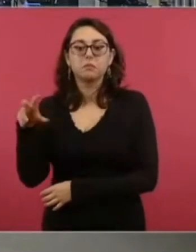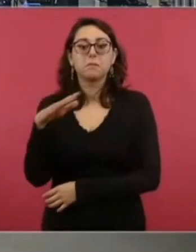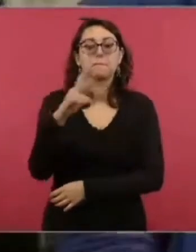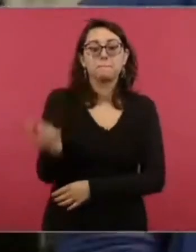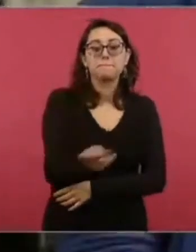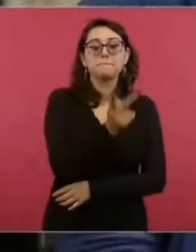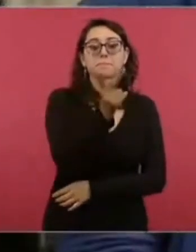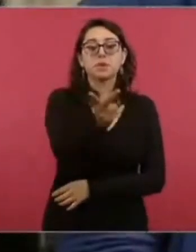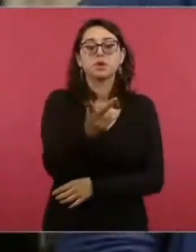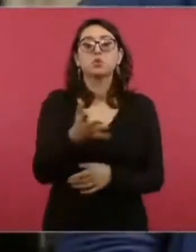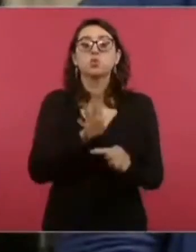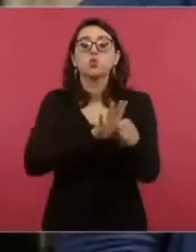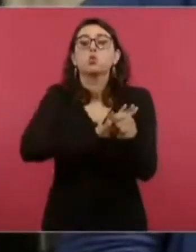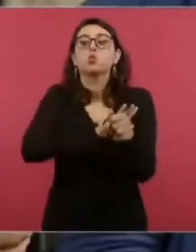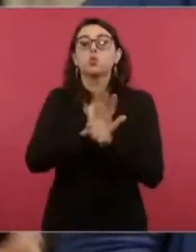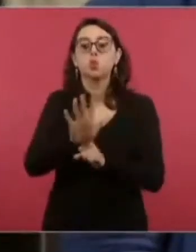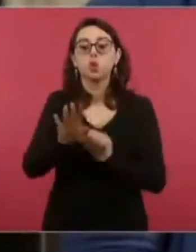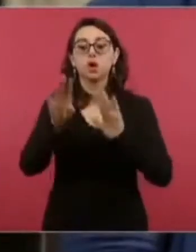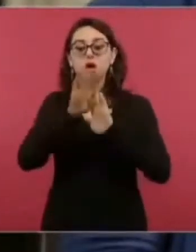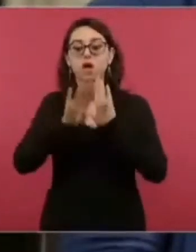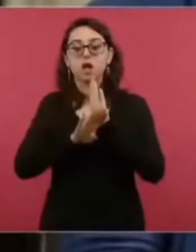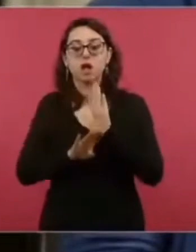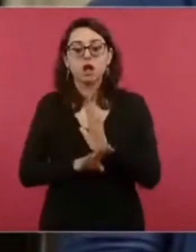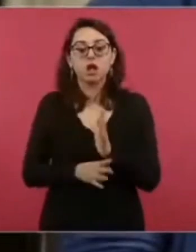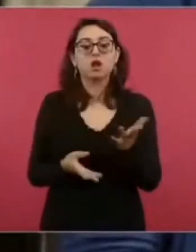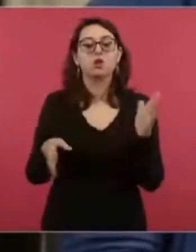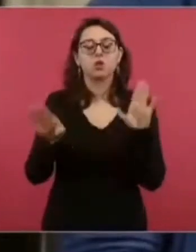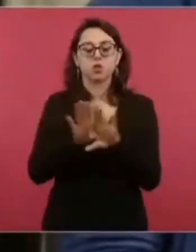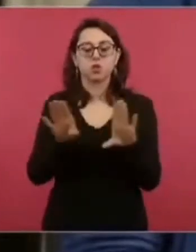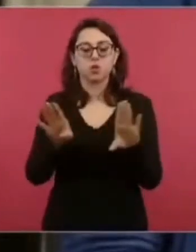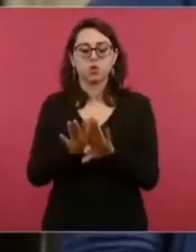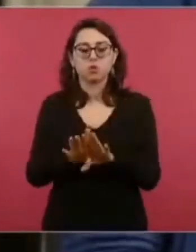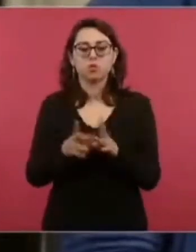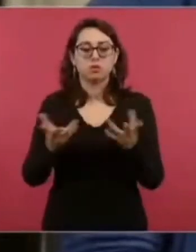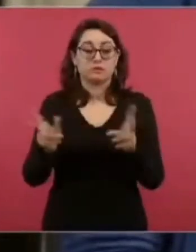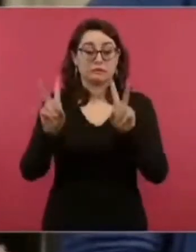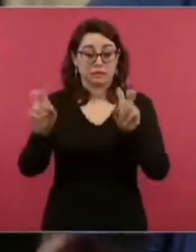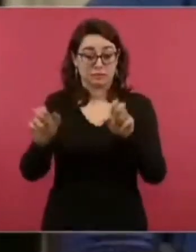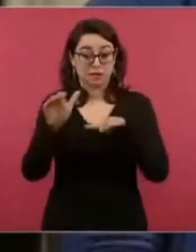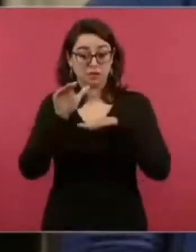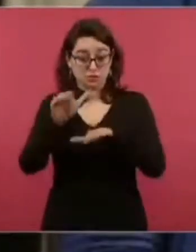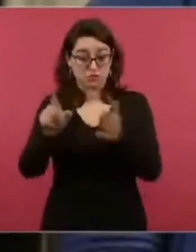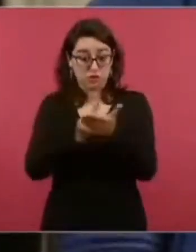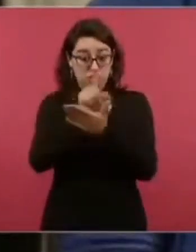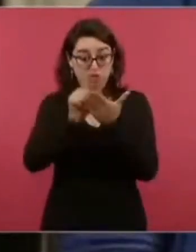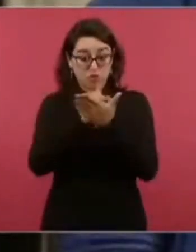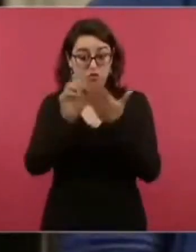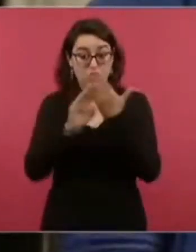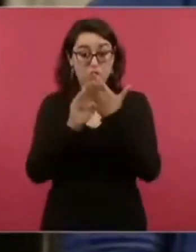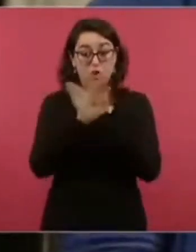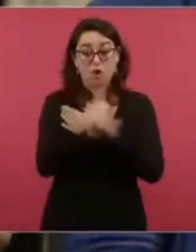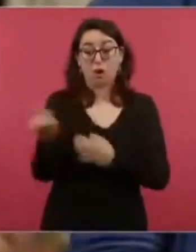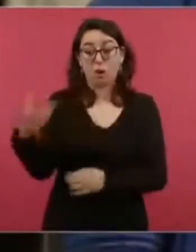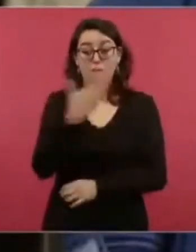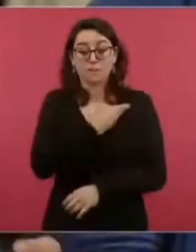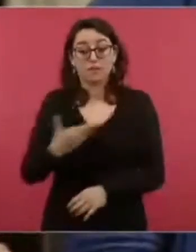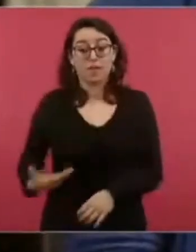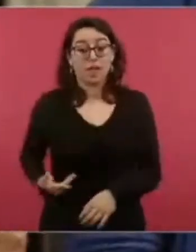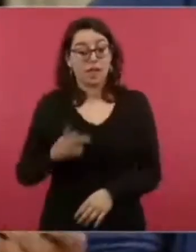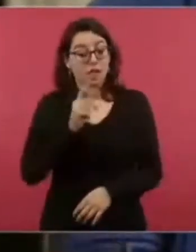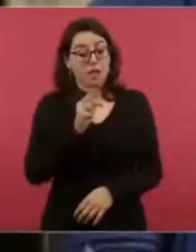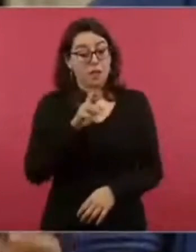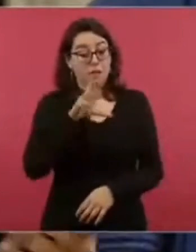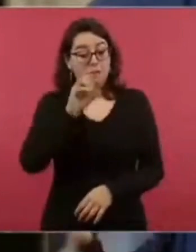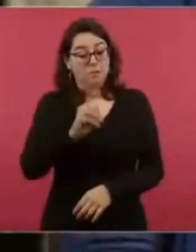el itinerario que planea principalmente en esta cumbre contra las drogas a la que le invitó el presidente Petro, si planea